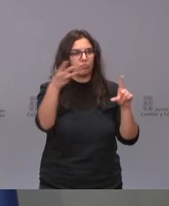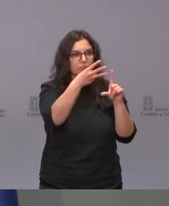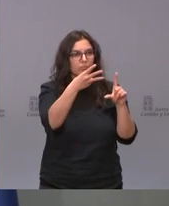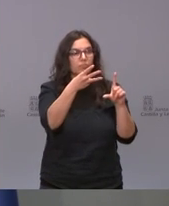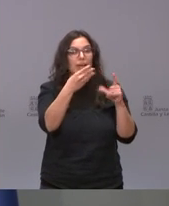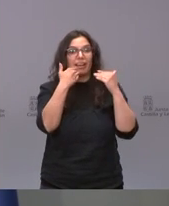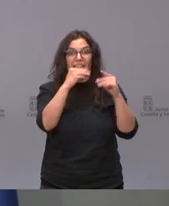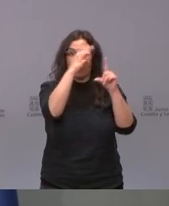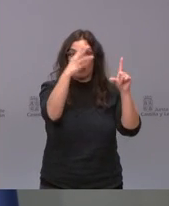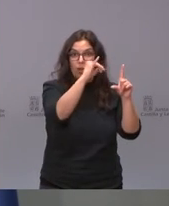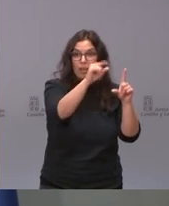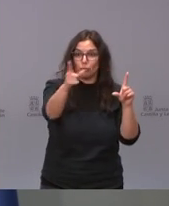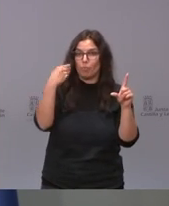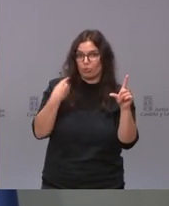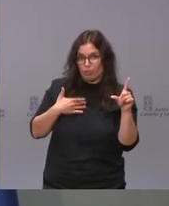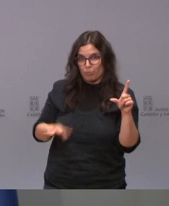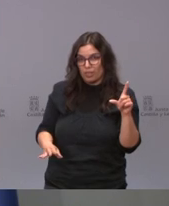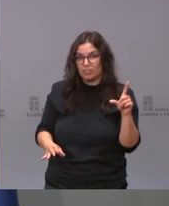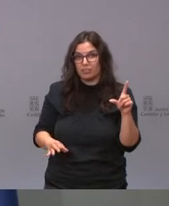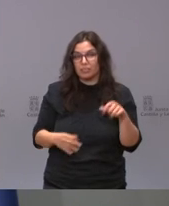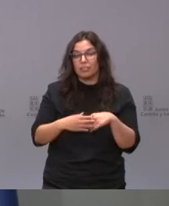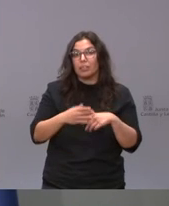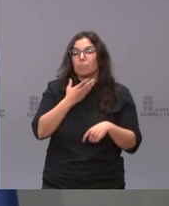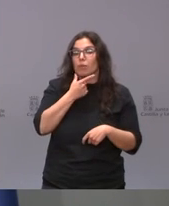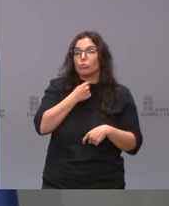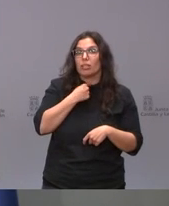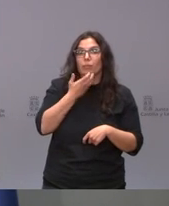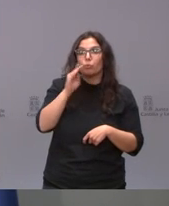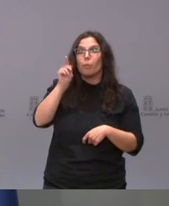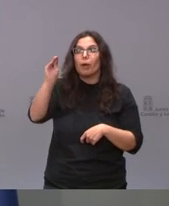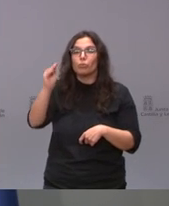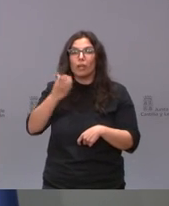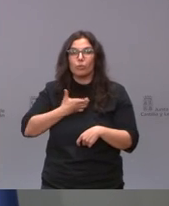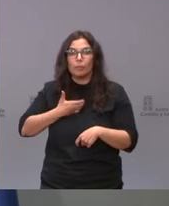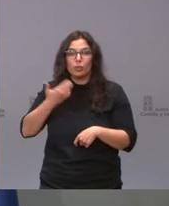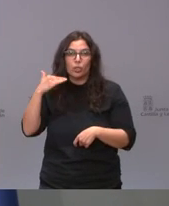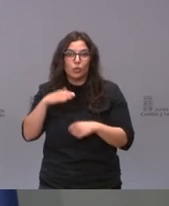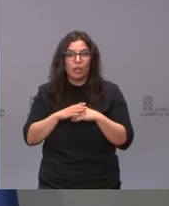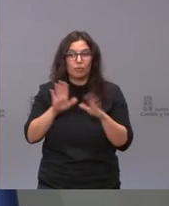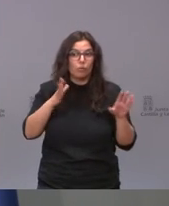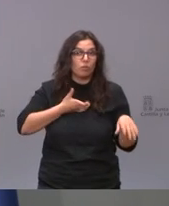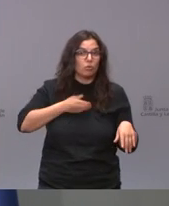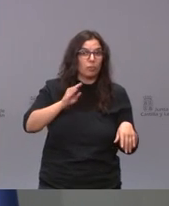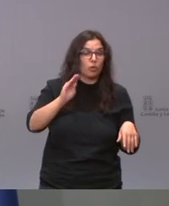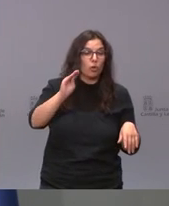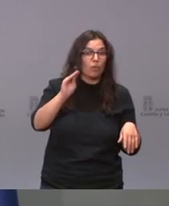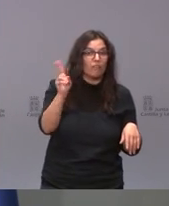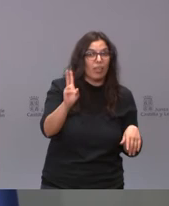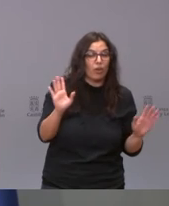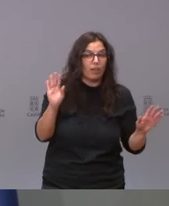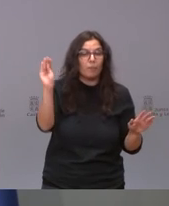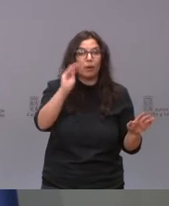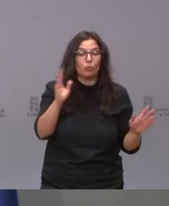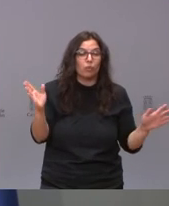a mí me gustaría que pudiéramos hacer nuestra pregunta en el Ayuntamiento de Soria o en el de Valladolid que tuviéramos acceso a